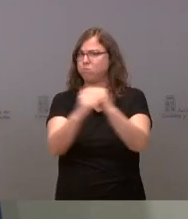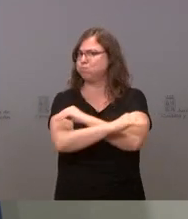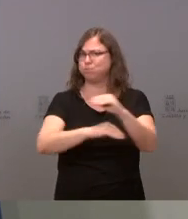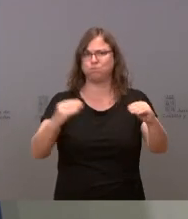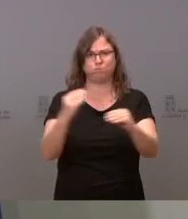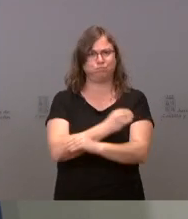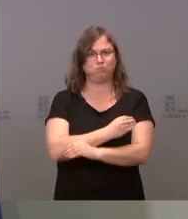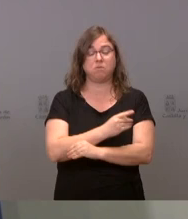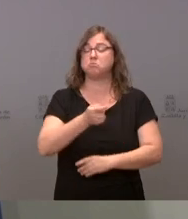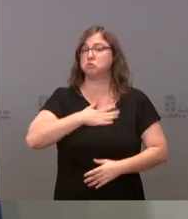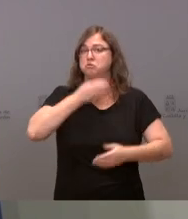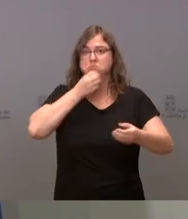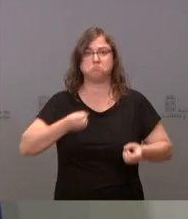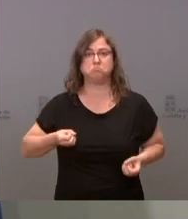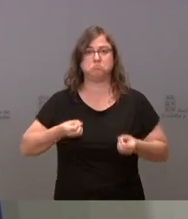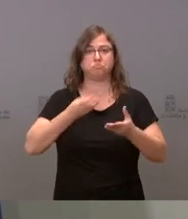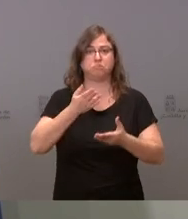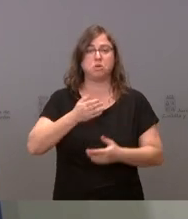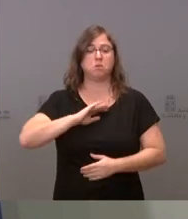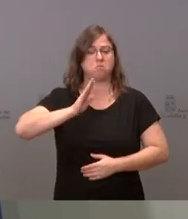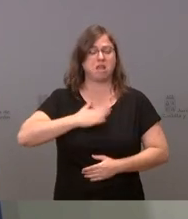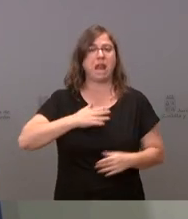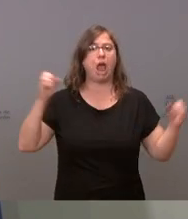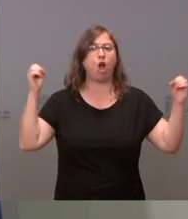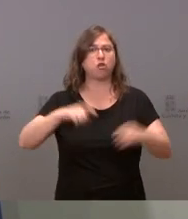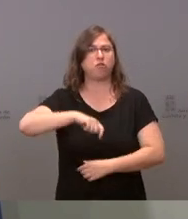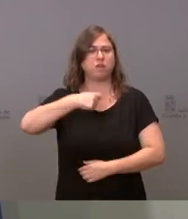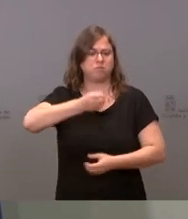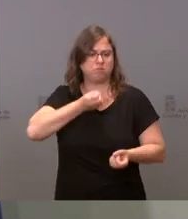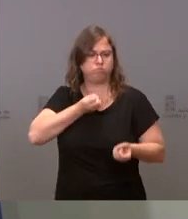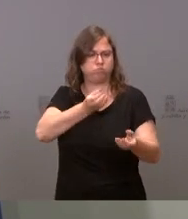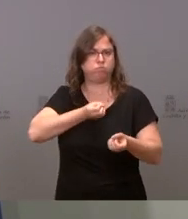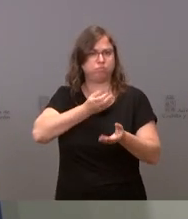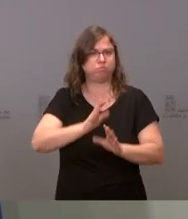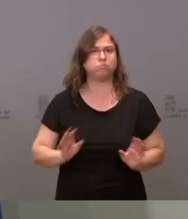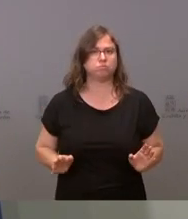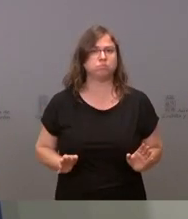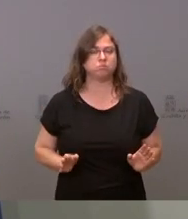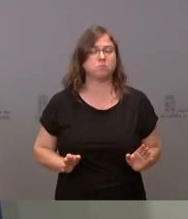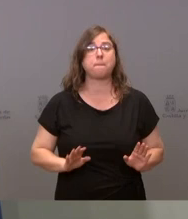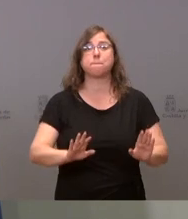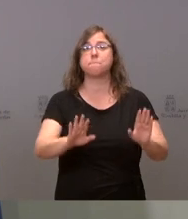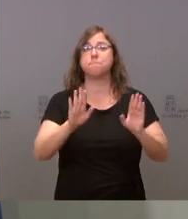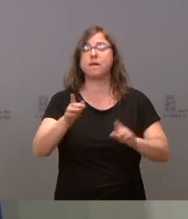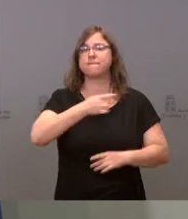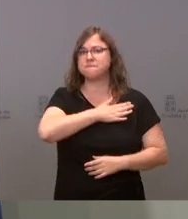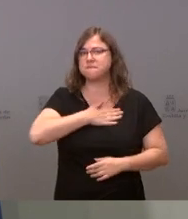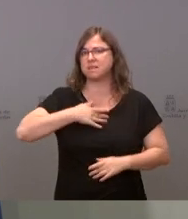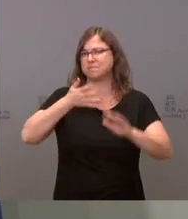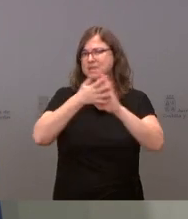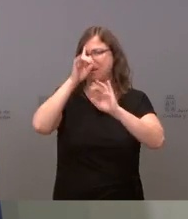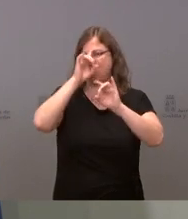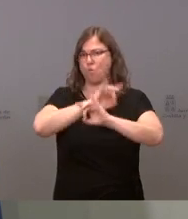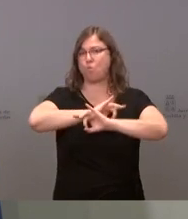trasladaremos nuestra posición en la conferencia de presidentes, pero sí que queríamos dejar bien claro